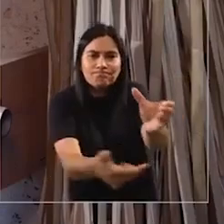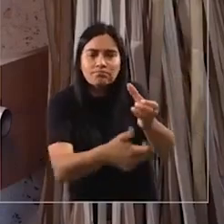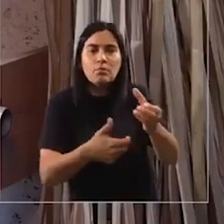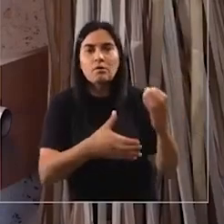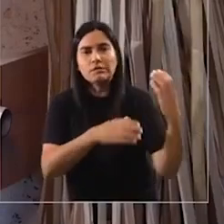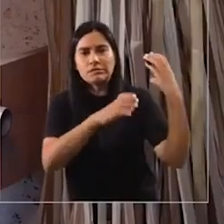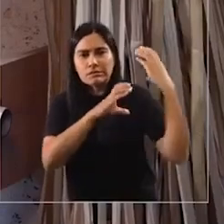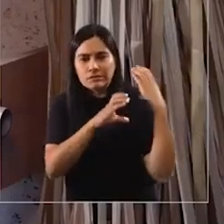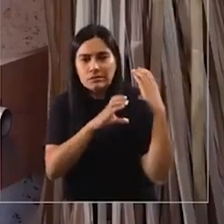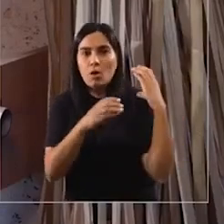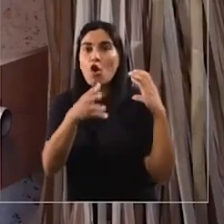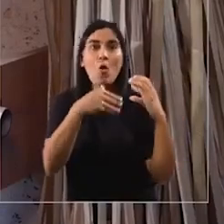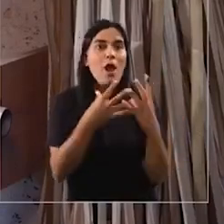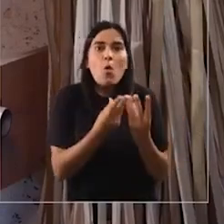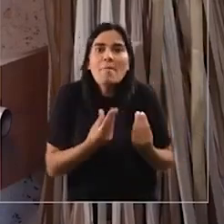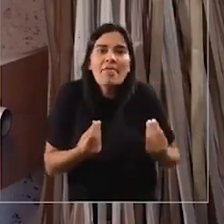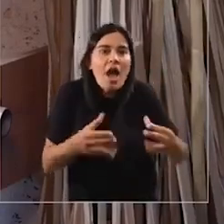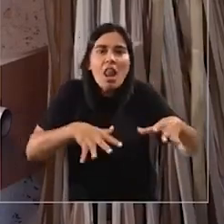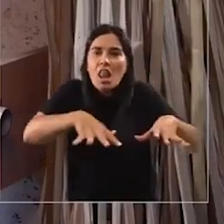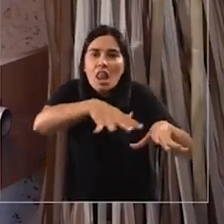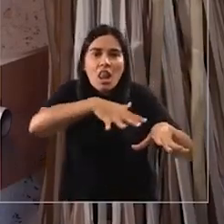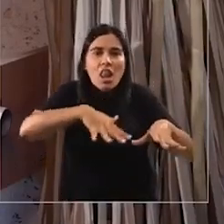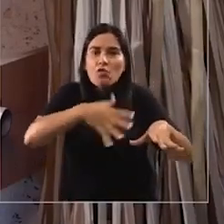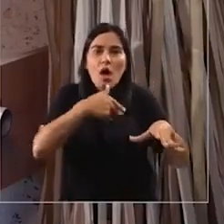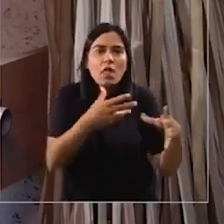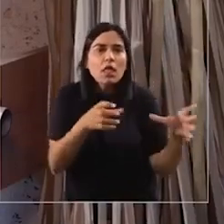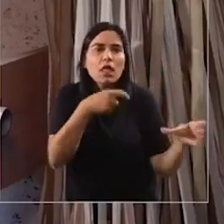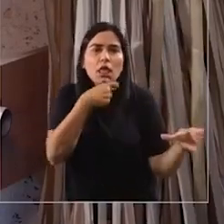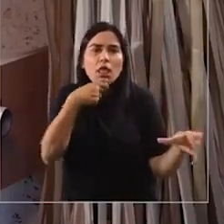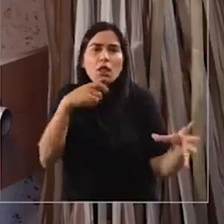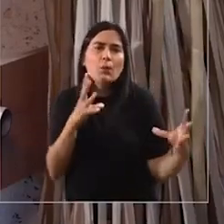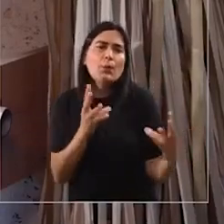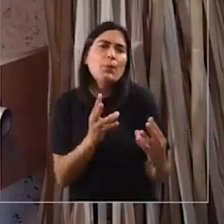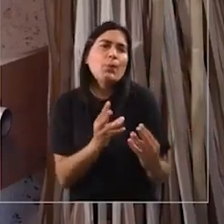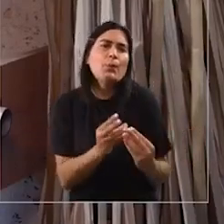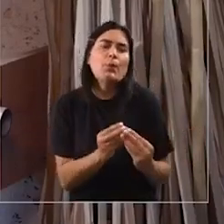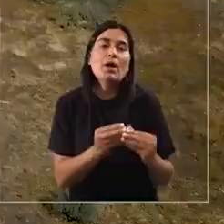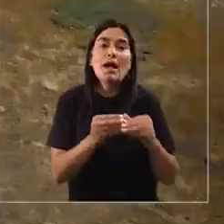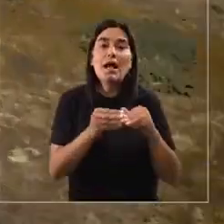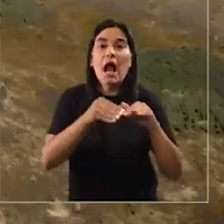a no haber humedales, se empezaron a secar, bajaron las napas.